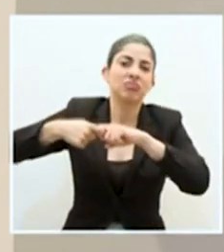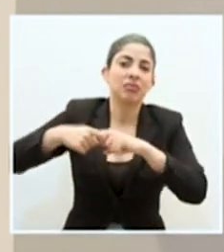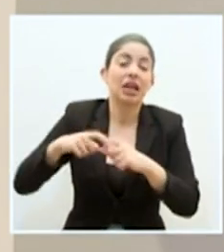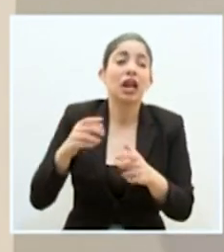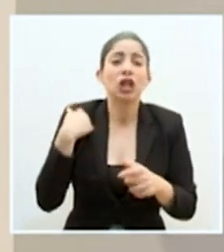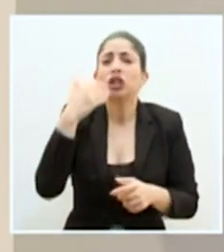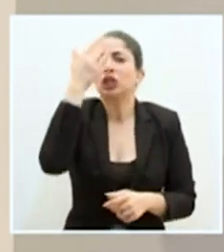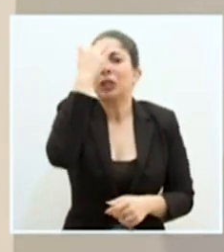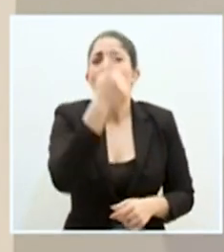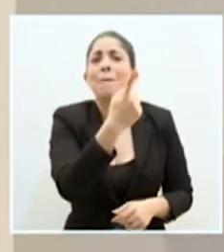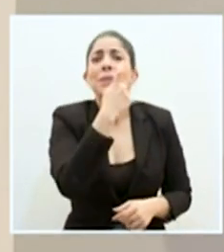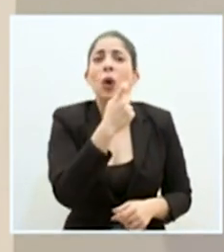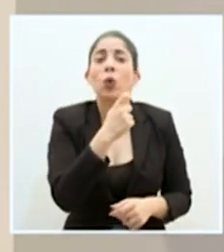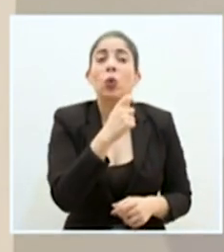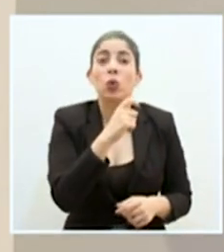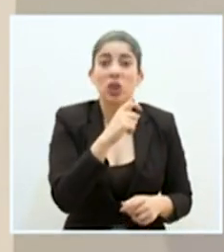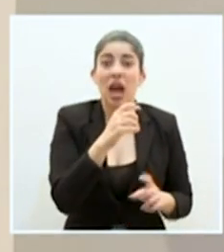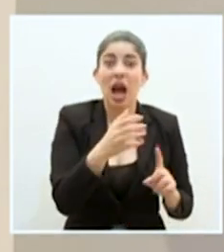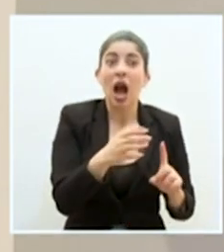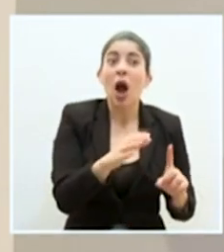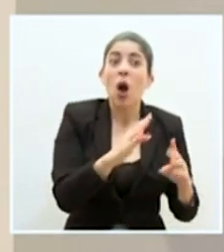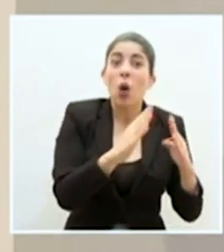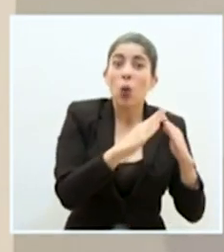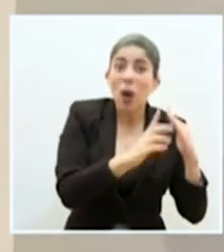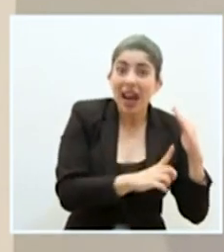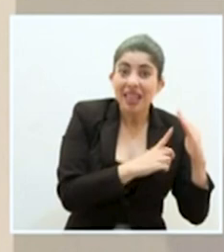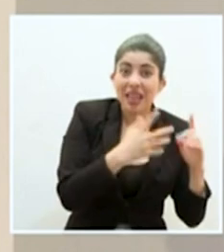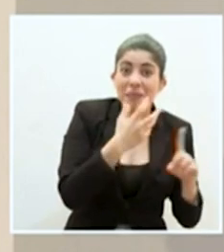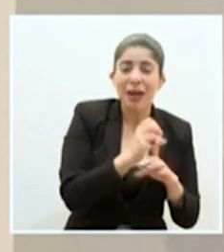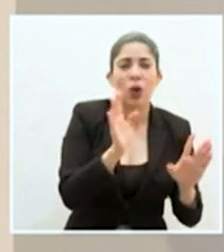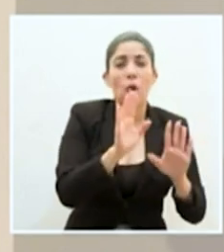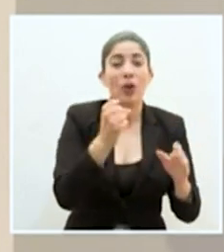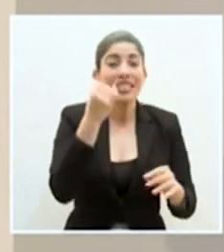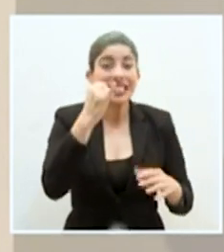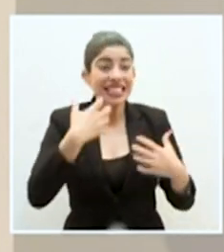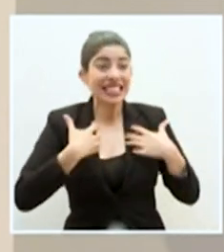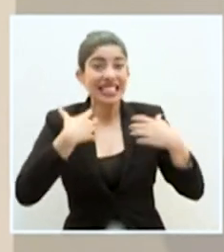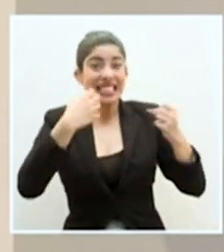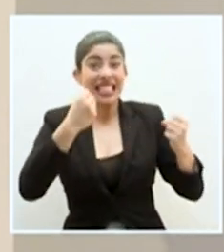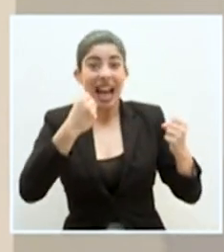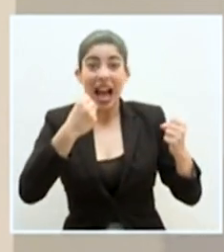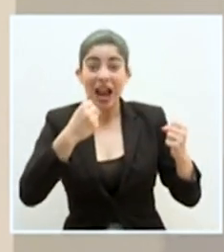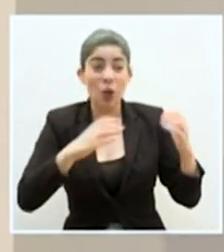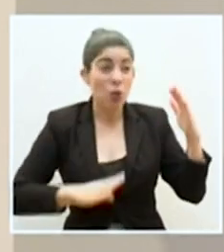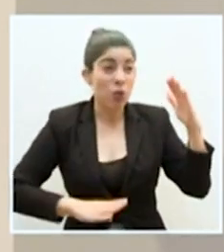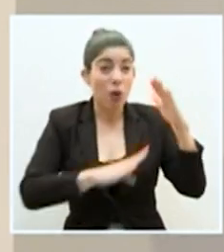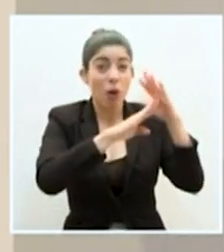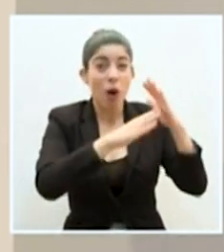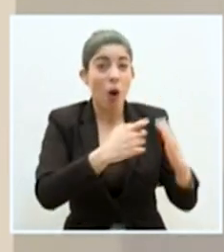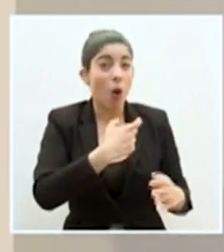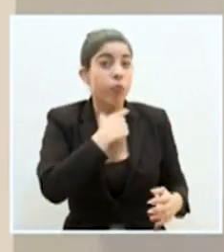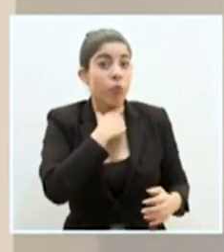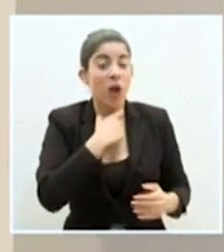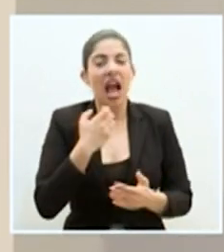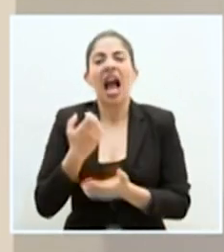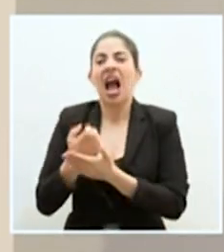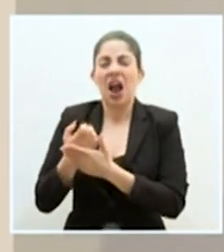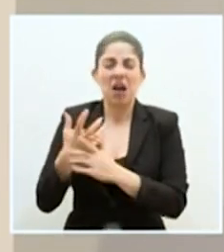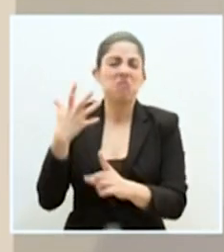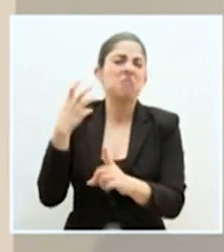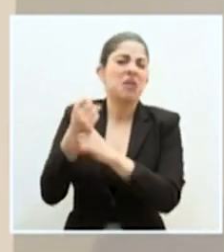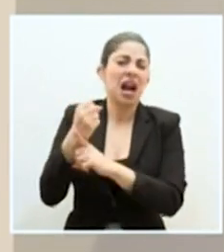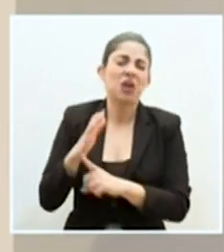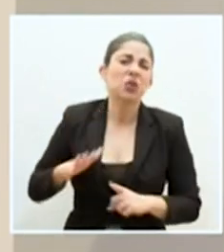sé que preguntan que si la cuarentena va a afectar más. No, si se nos desborda el asunto sanitario, eso va a afectar directamente la parte económica de